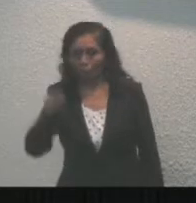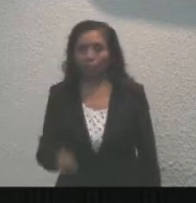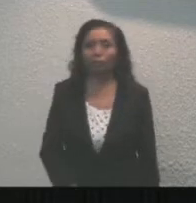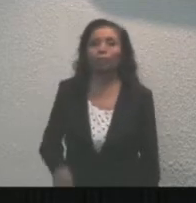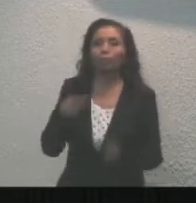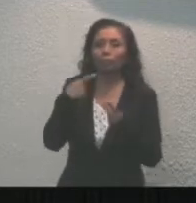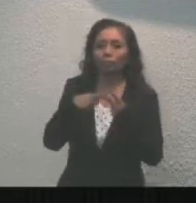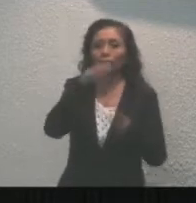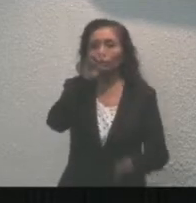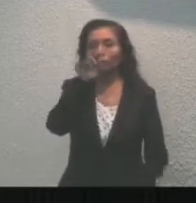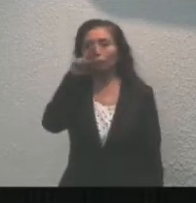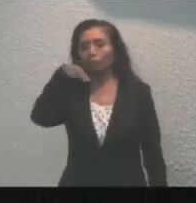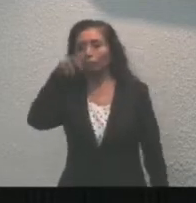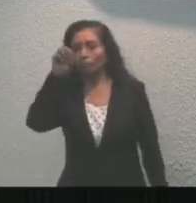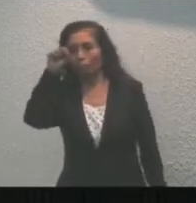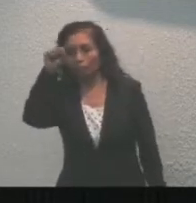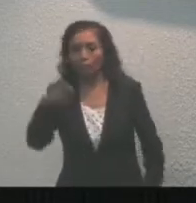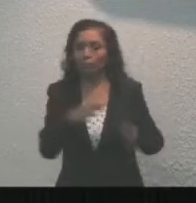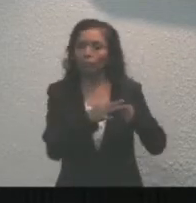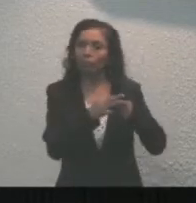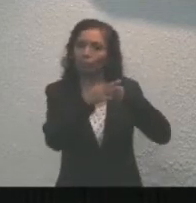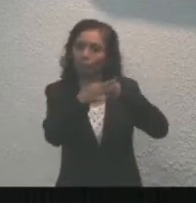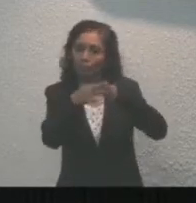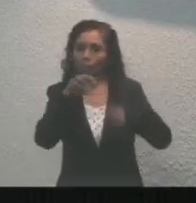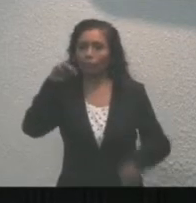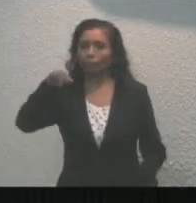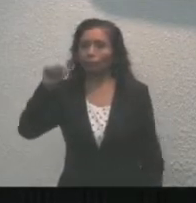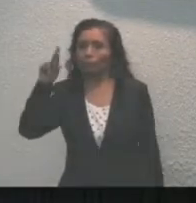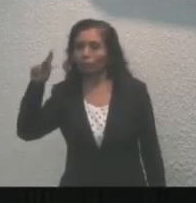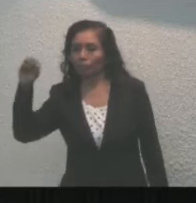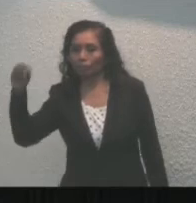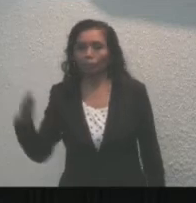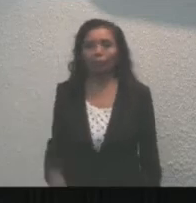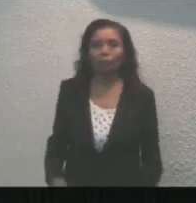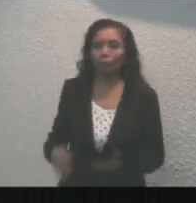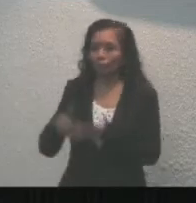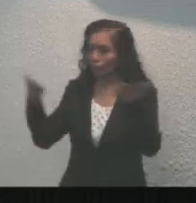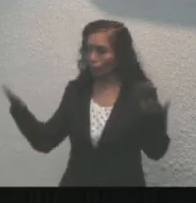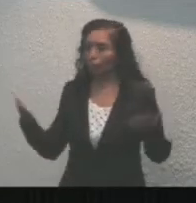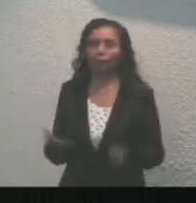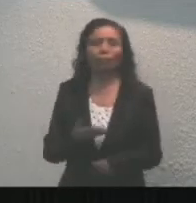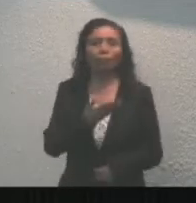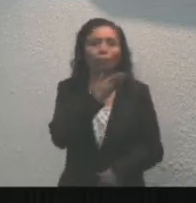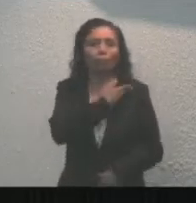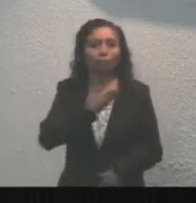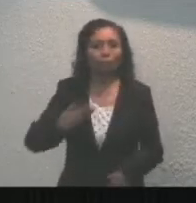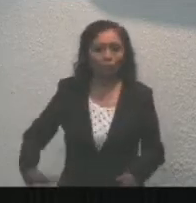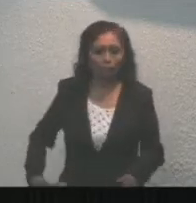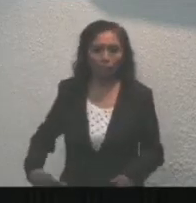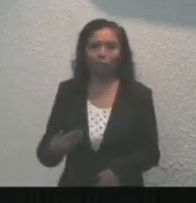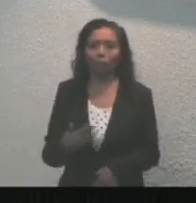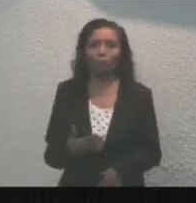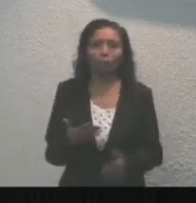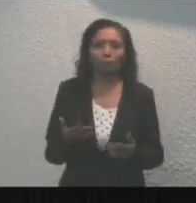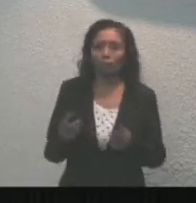de don Mario Villanueva. Saludo a los presidentes, a las y los presidentes municipales de